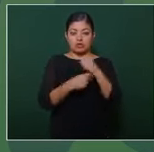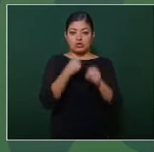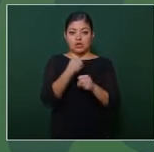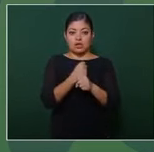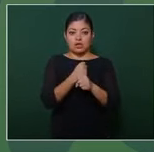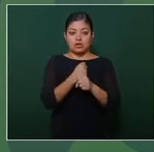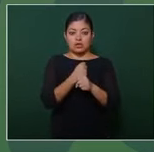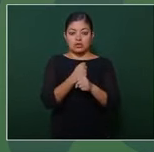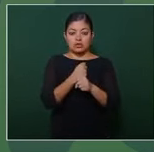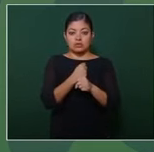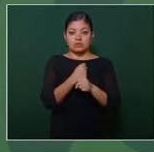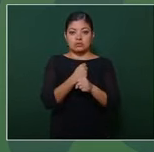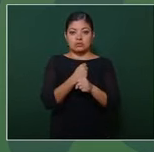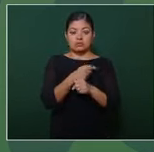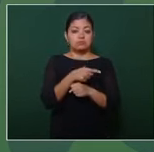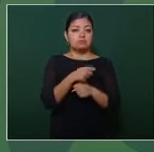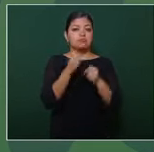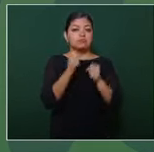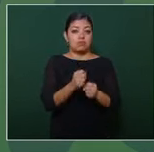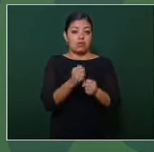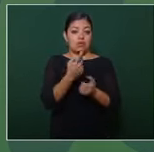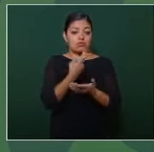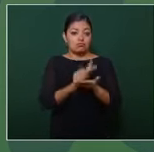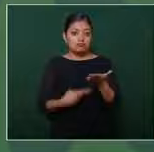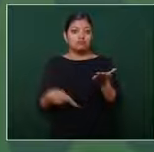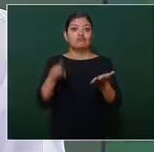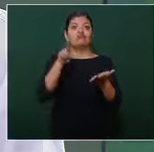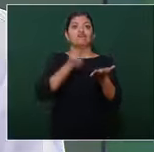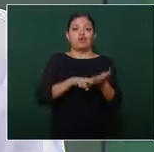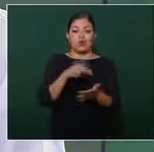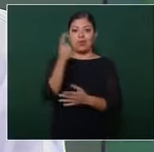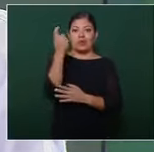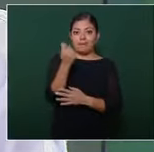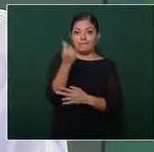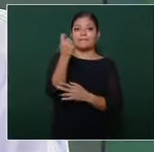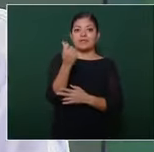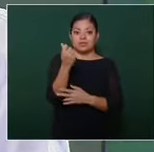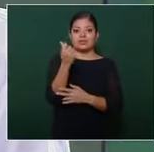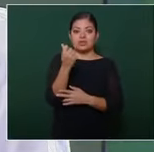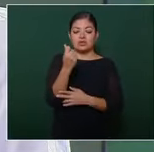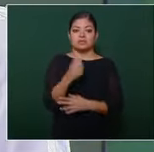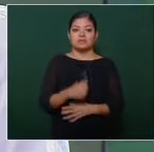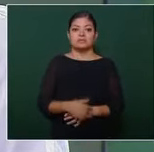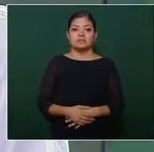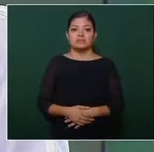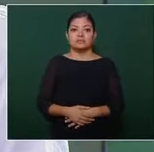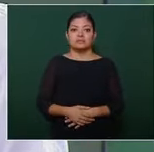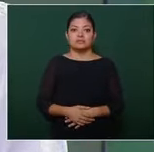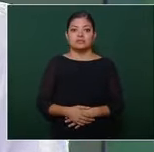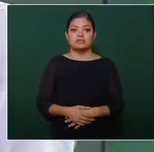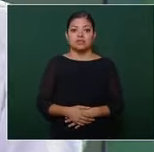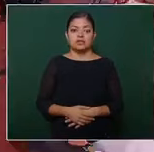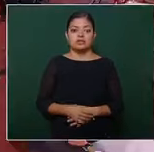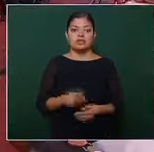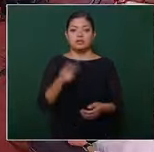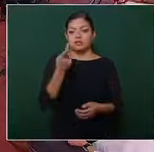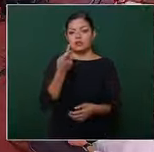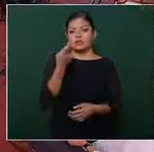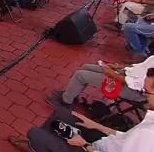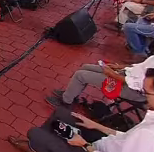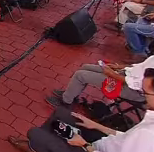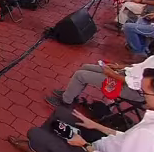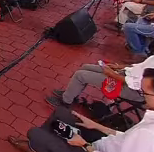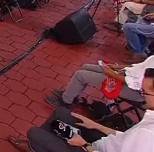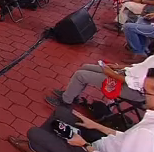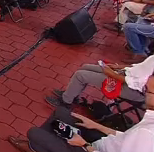van a estar recibiendo el doble los pensionados aquí aquí en Vallarta hay mil